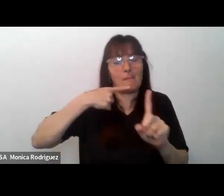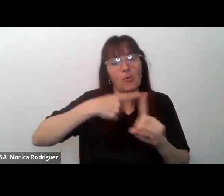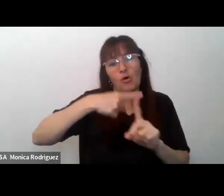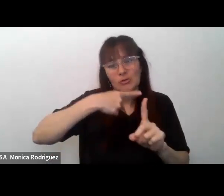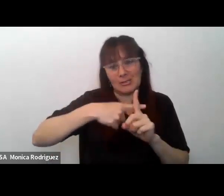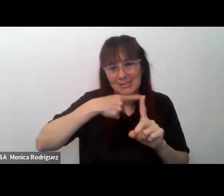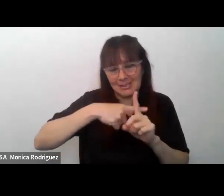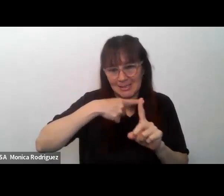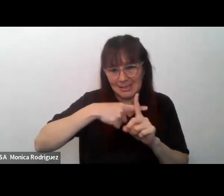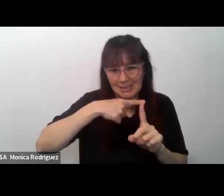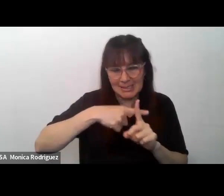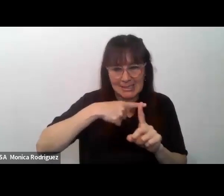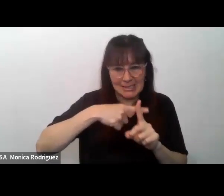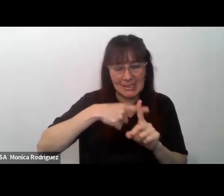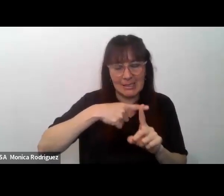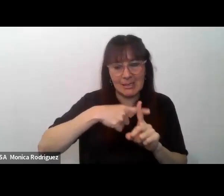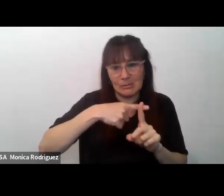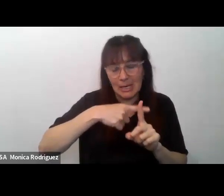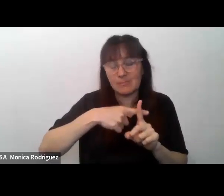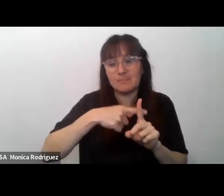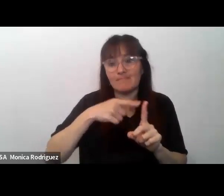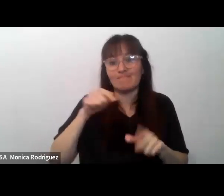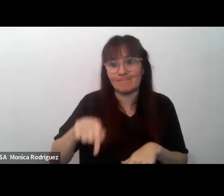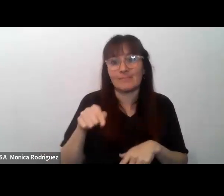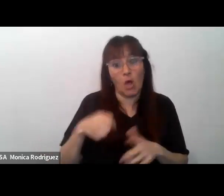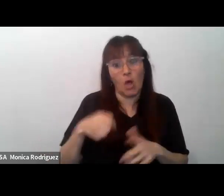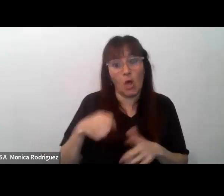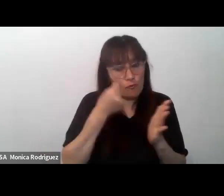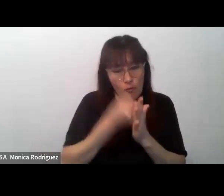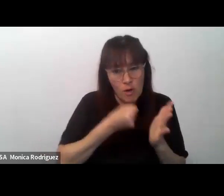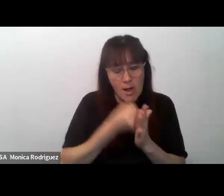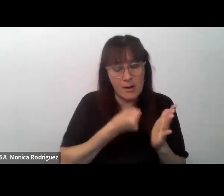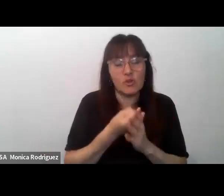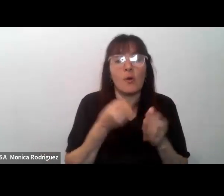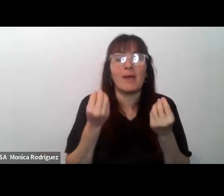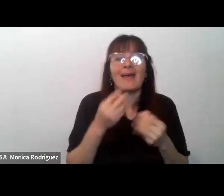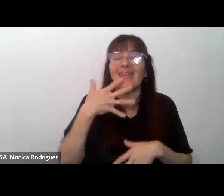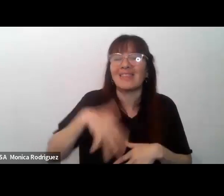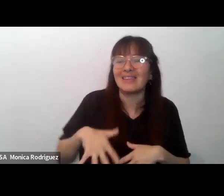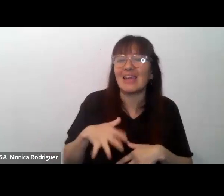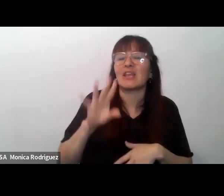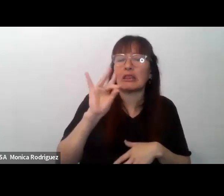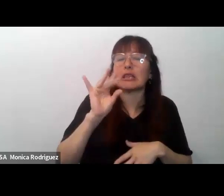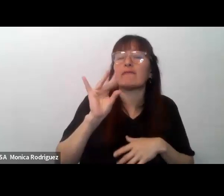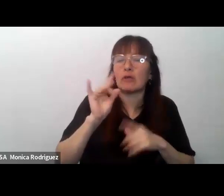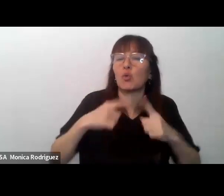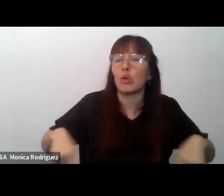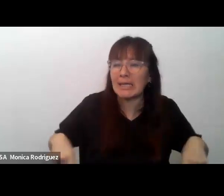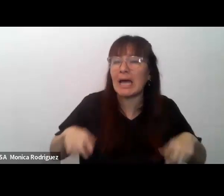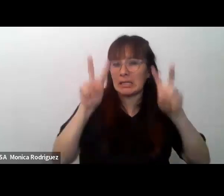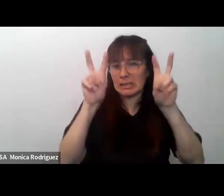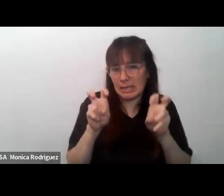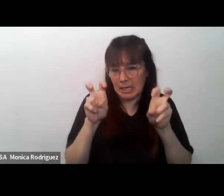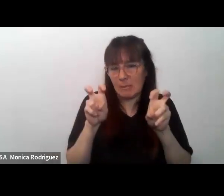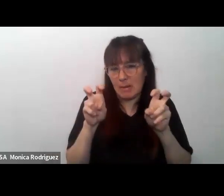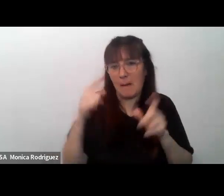aunque esto me solicitó un gran esfuerzo para comprender la complejidad del tema de